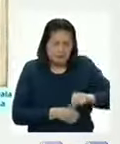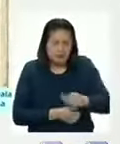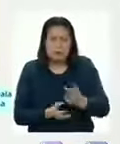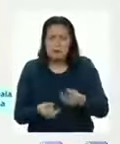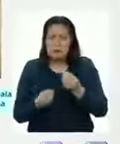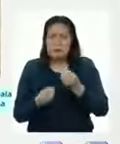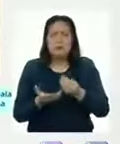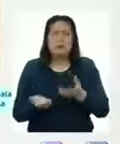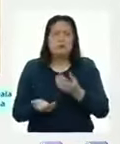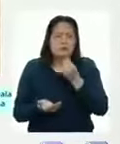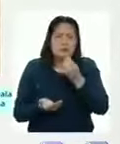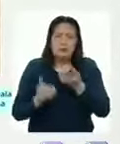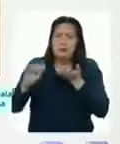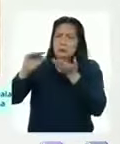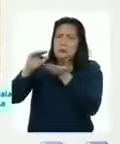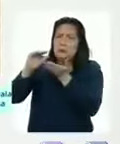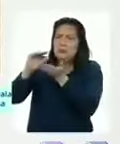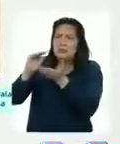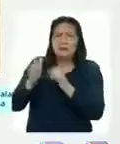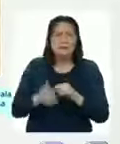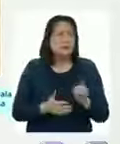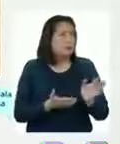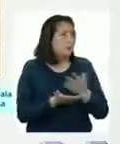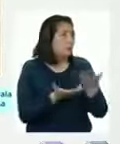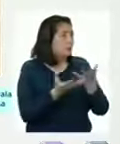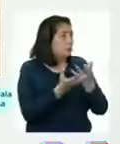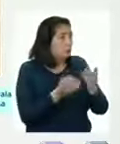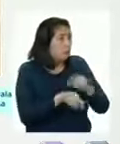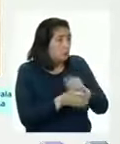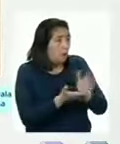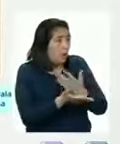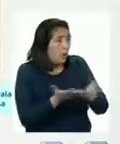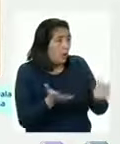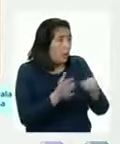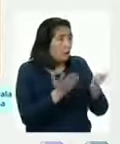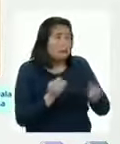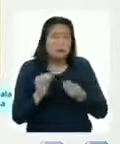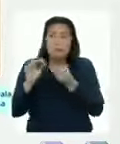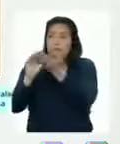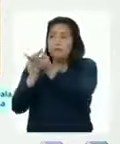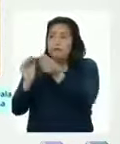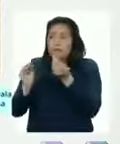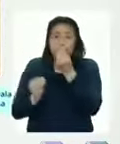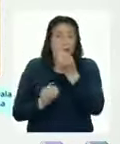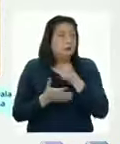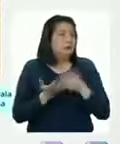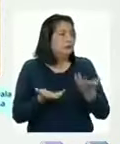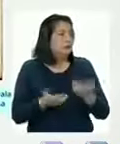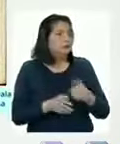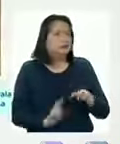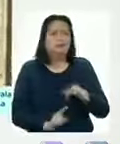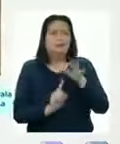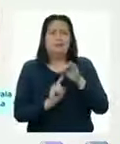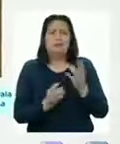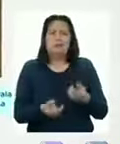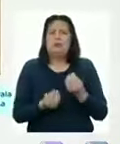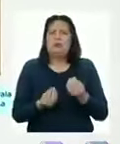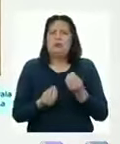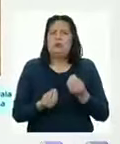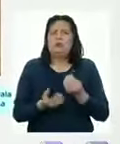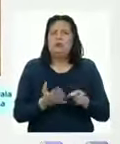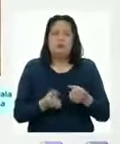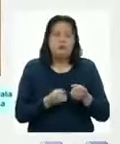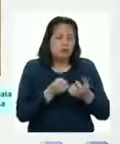Cómo se almacenaban los alimentos para prevenir la falta de ellos en periodo de escasez Pero especialmente, cómo llevaban